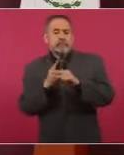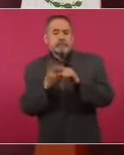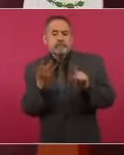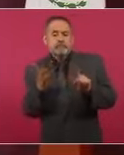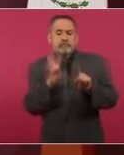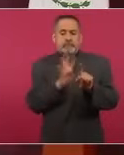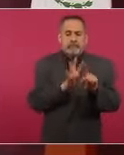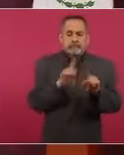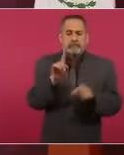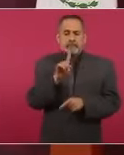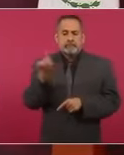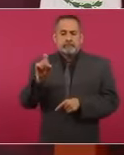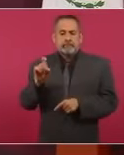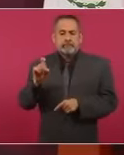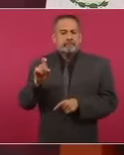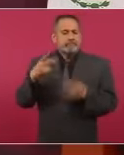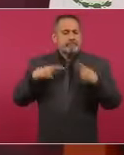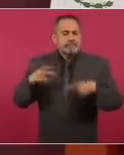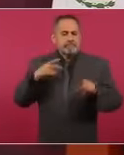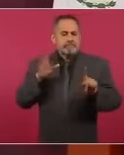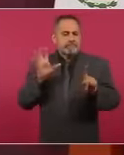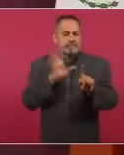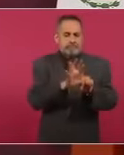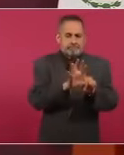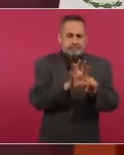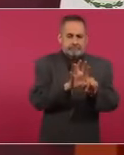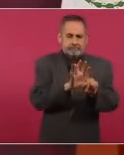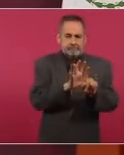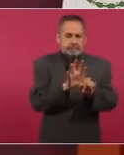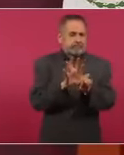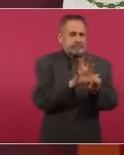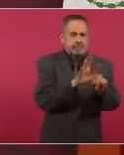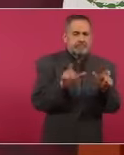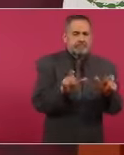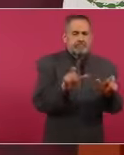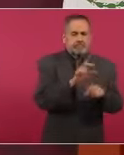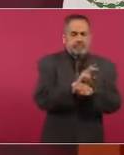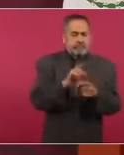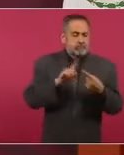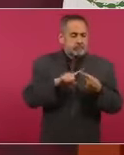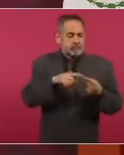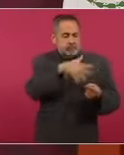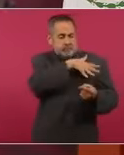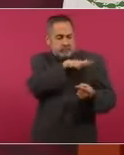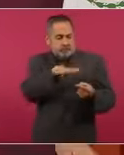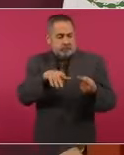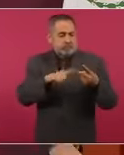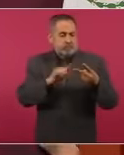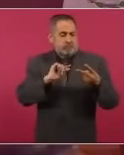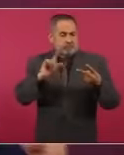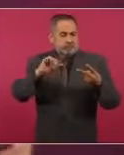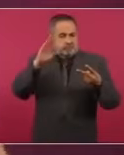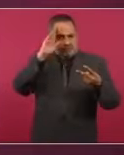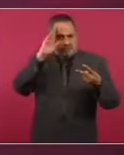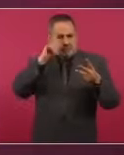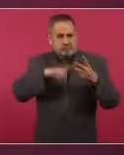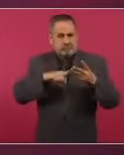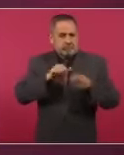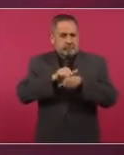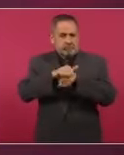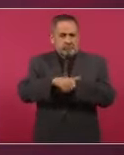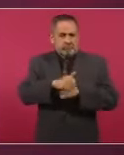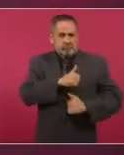cuidarlos, un general, oficiales de alto rango y tropa,